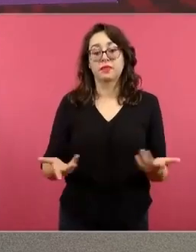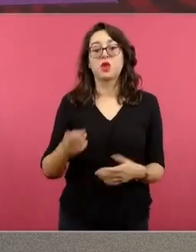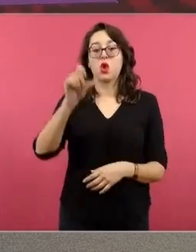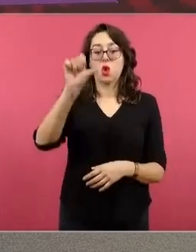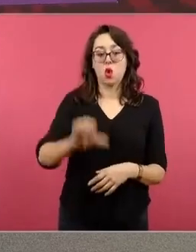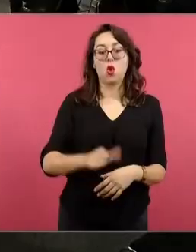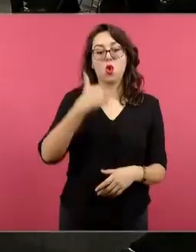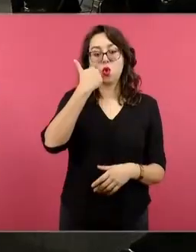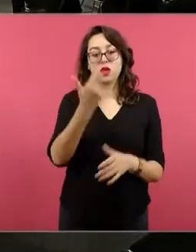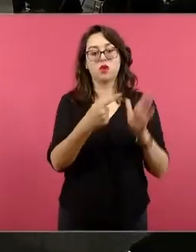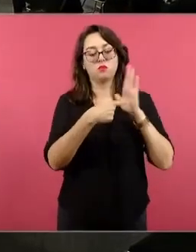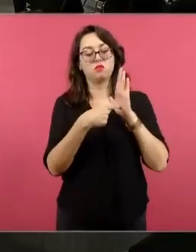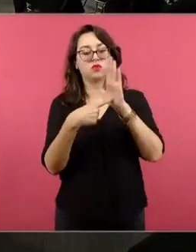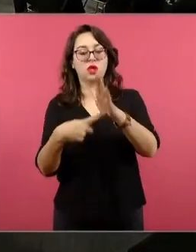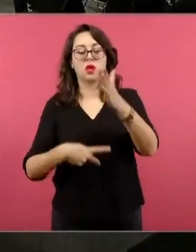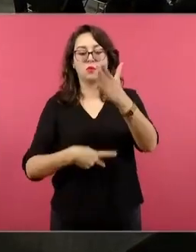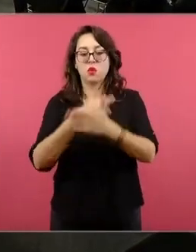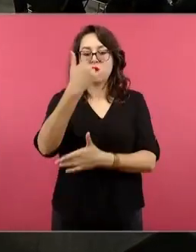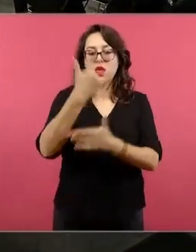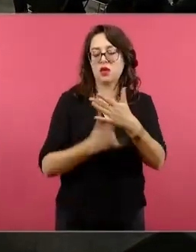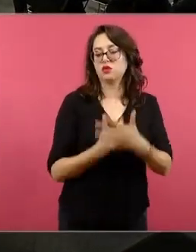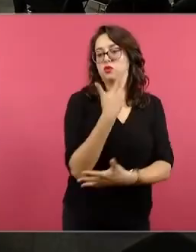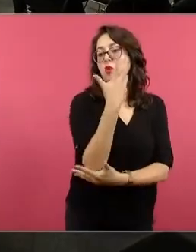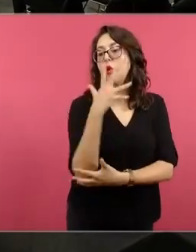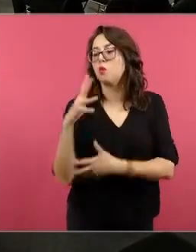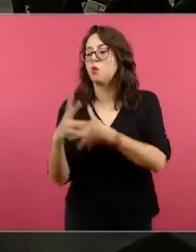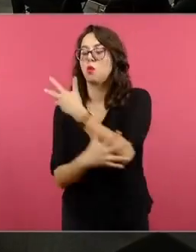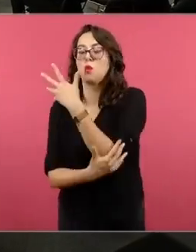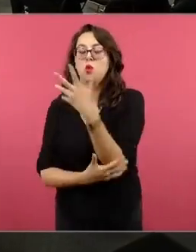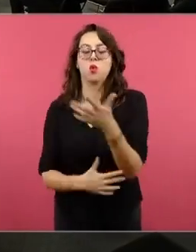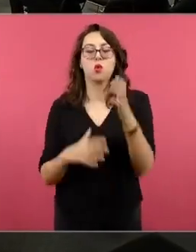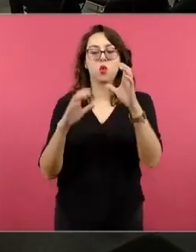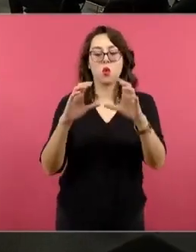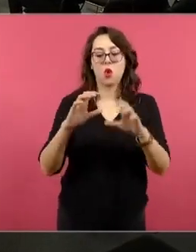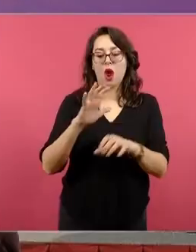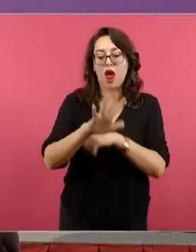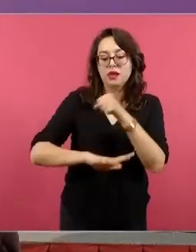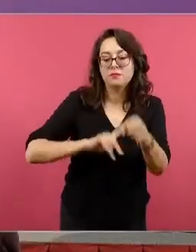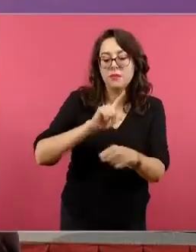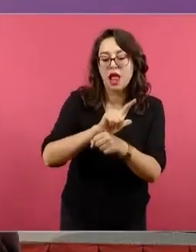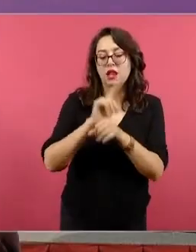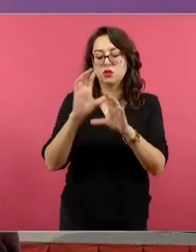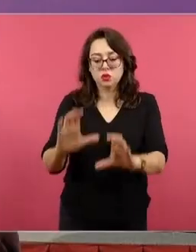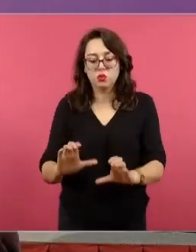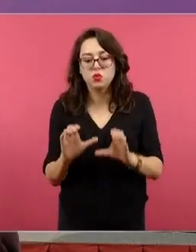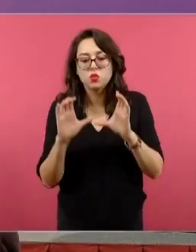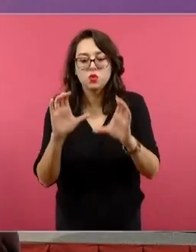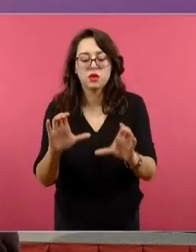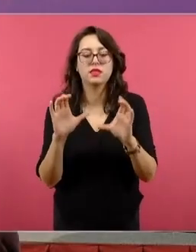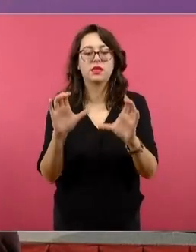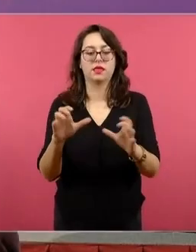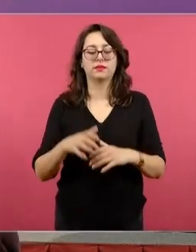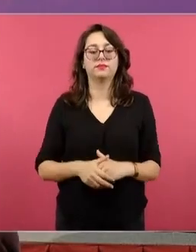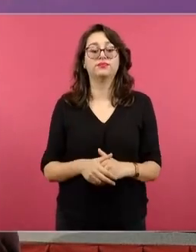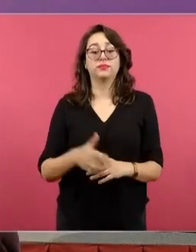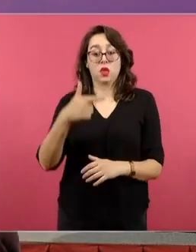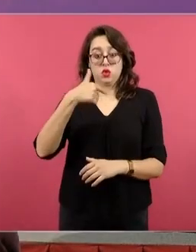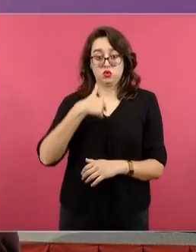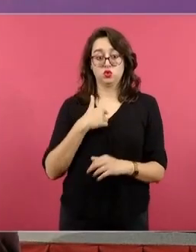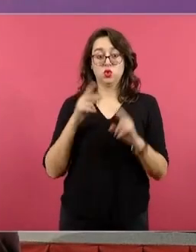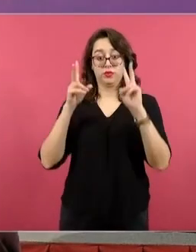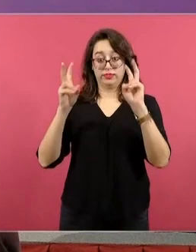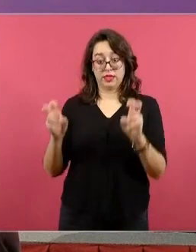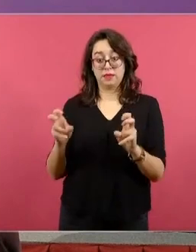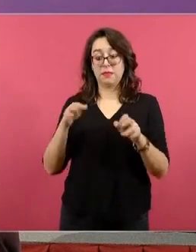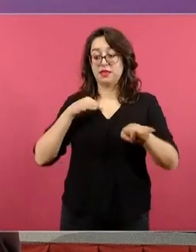Conservemos la Flora y la Fauna. Este proyecto a mí me gustó mucho y es muy pensado, porque yo estoy en el área de Educación Especial.